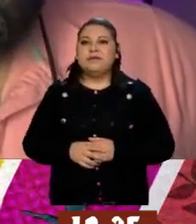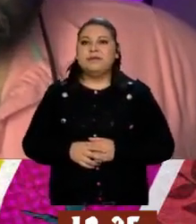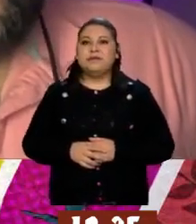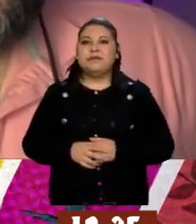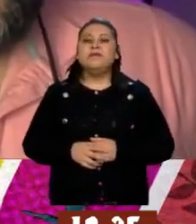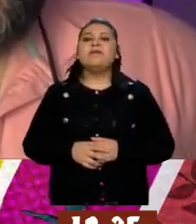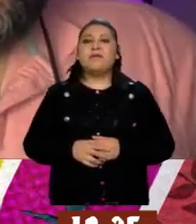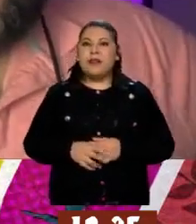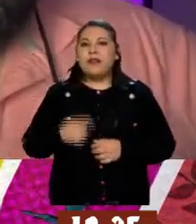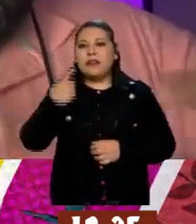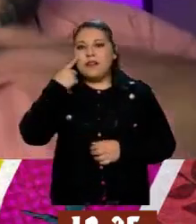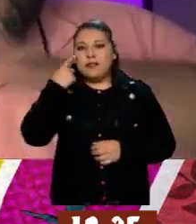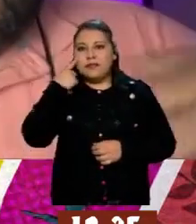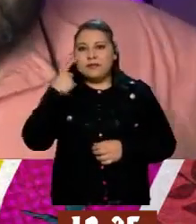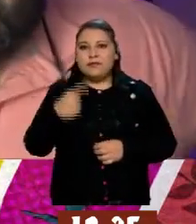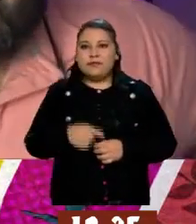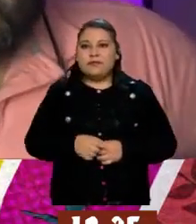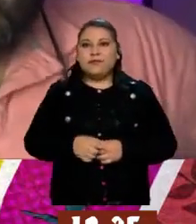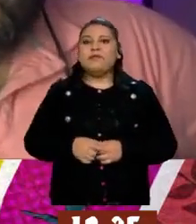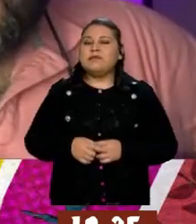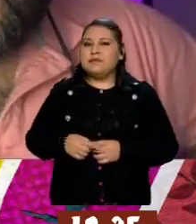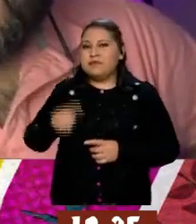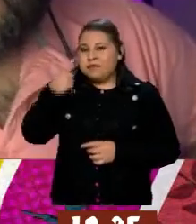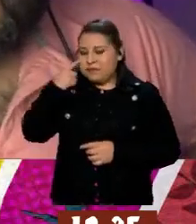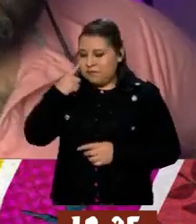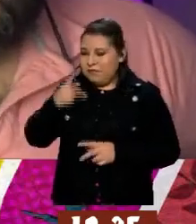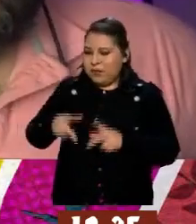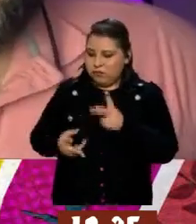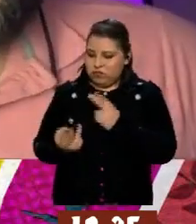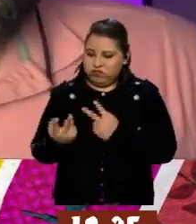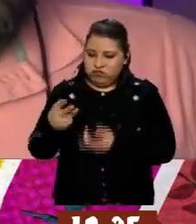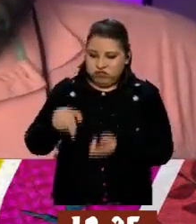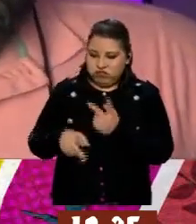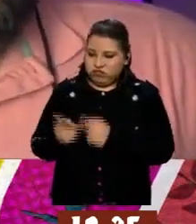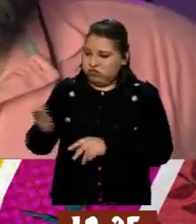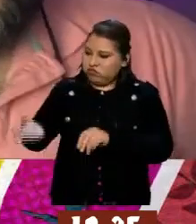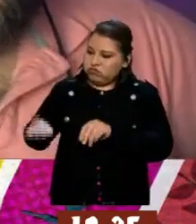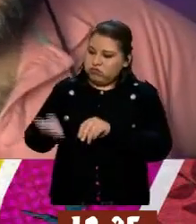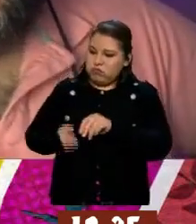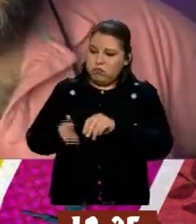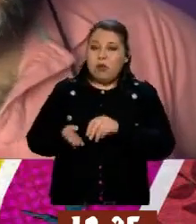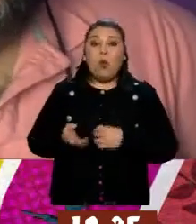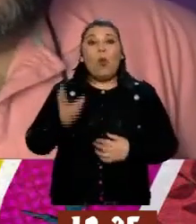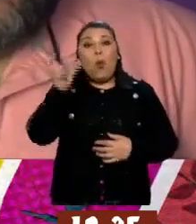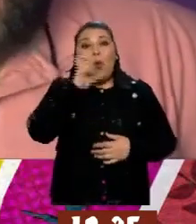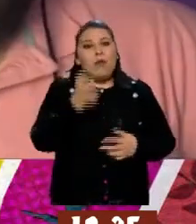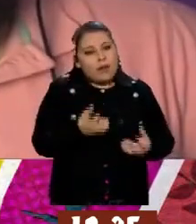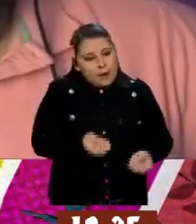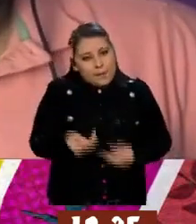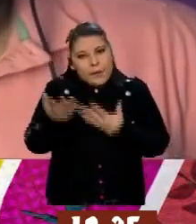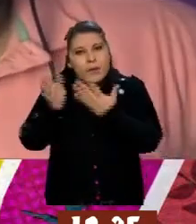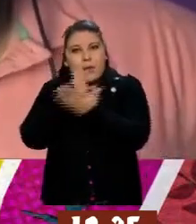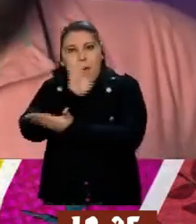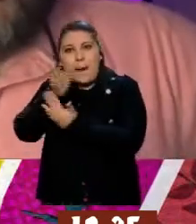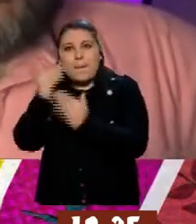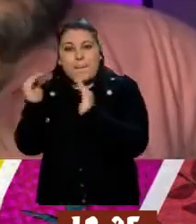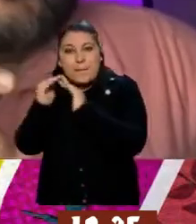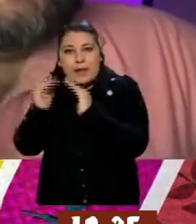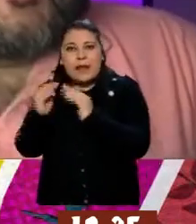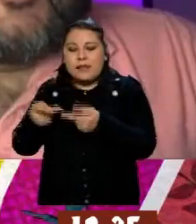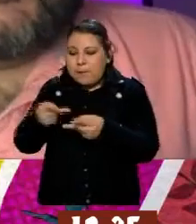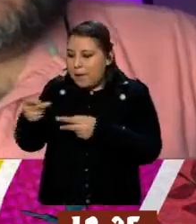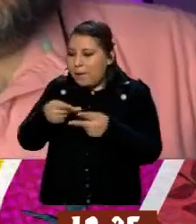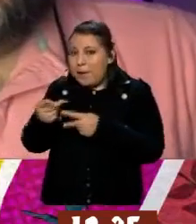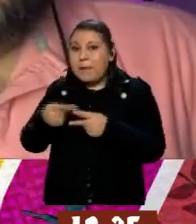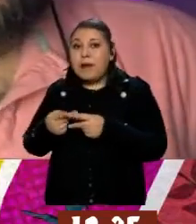cuchillo, no necesitar los diferentes instrumentos de la cocina para poder asegurar que no te asciera la bacteria de un lado para